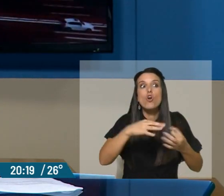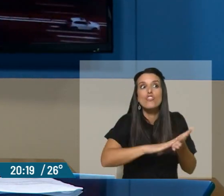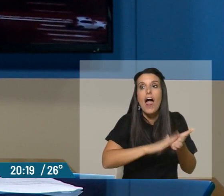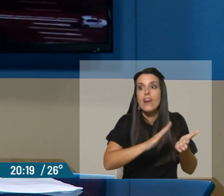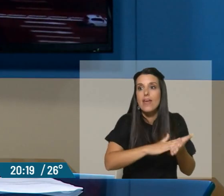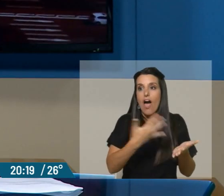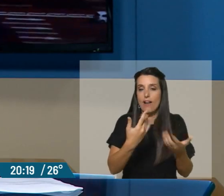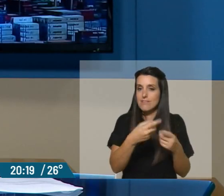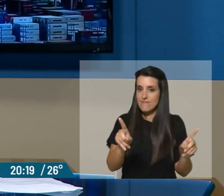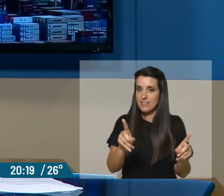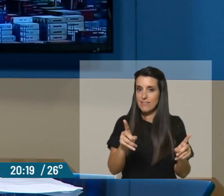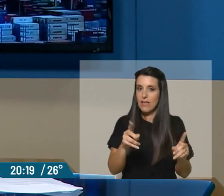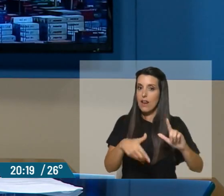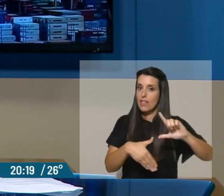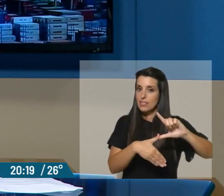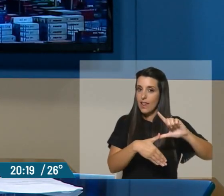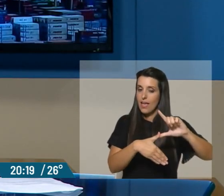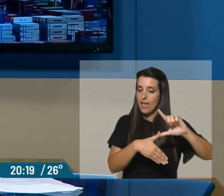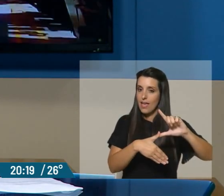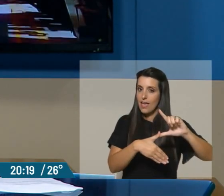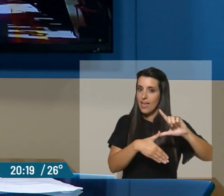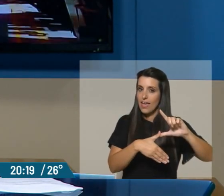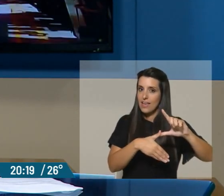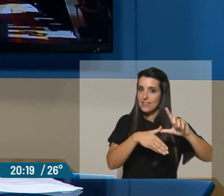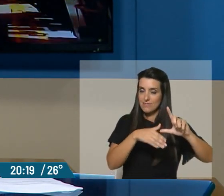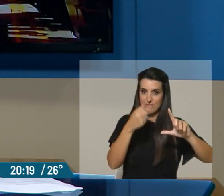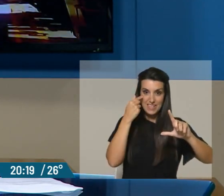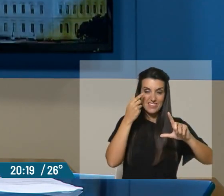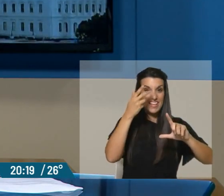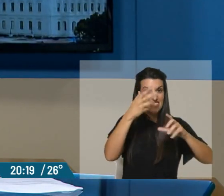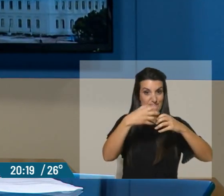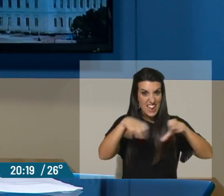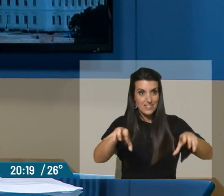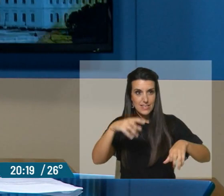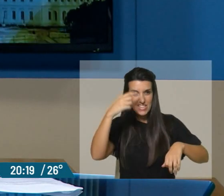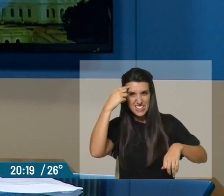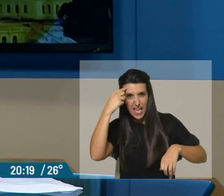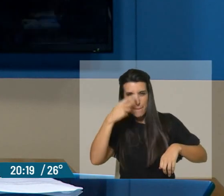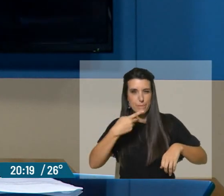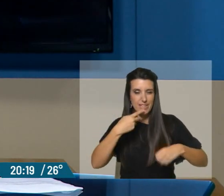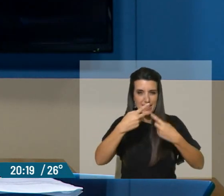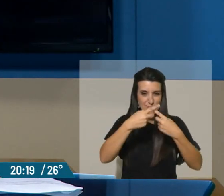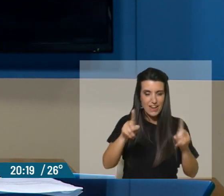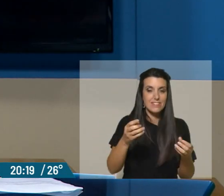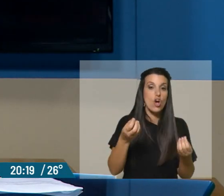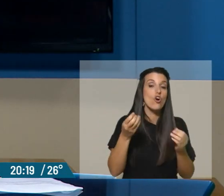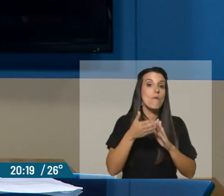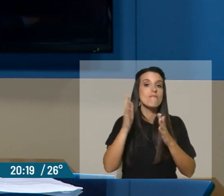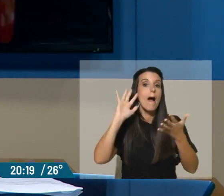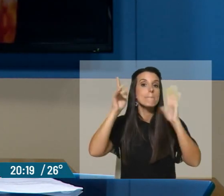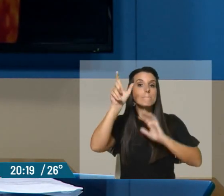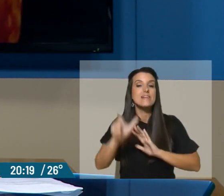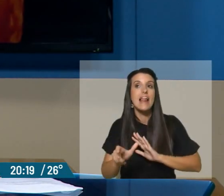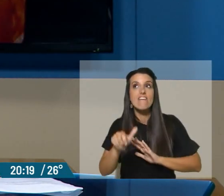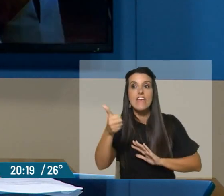importante en esta América Latina que tenemos dividida, dividida por ideologías, cómo le vaya a Javier Milei